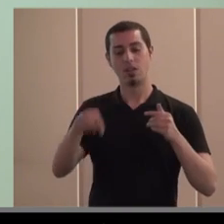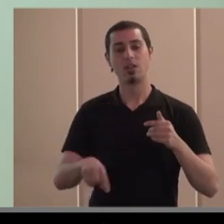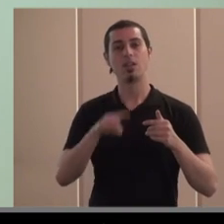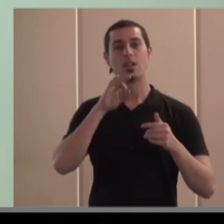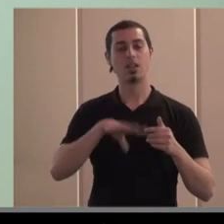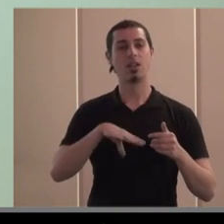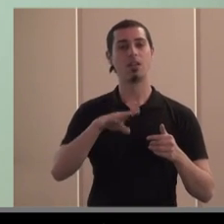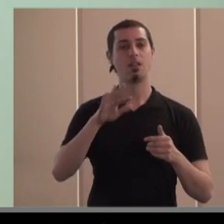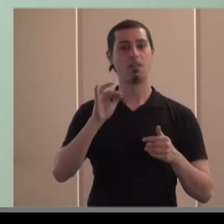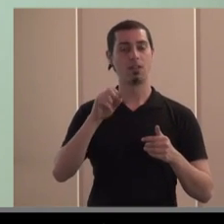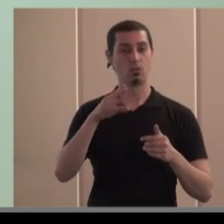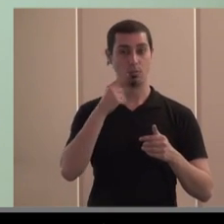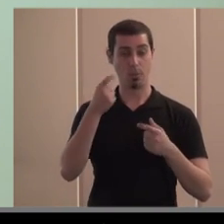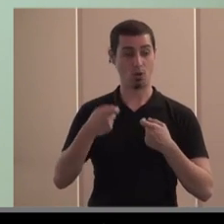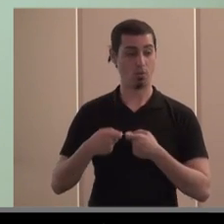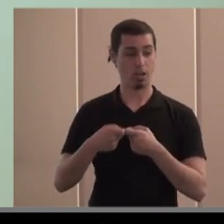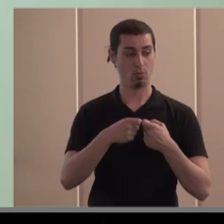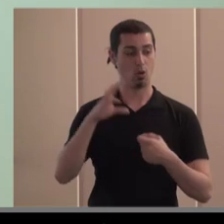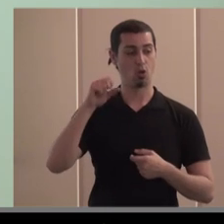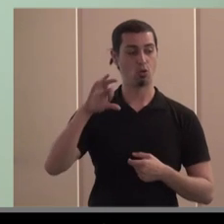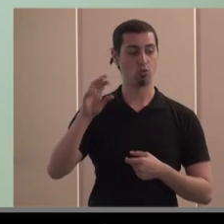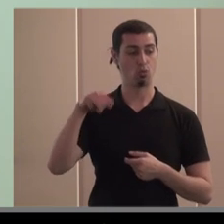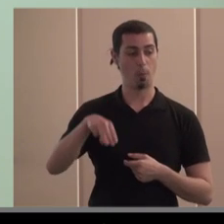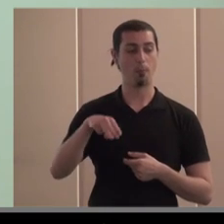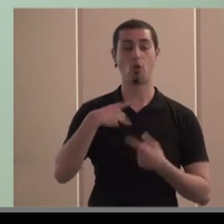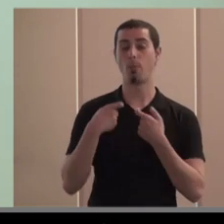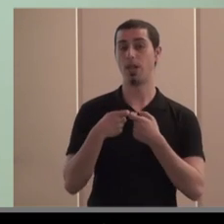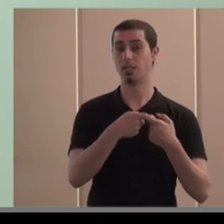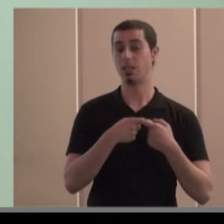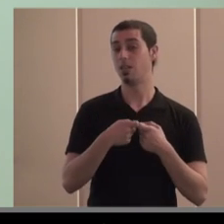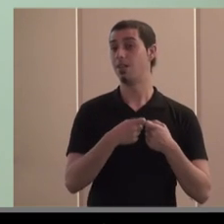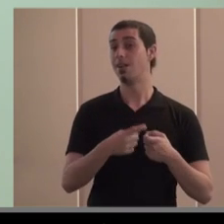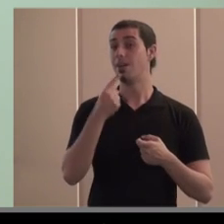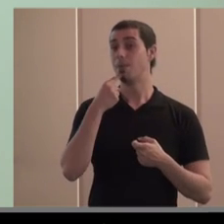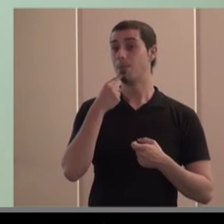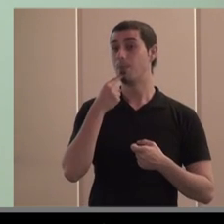Consum Cooperativa que efectivamente es la más grande y es una cooperativa de consumidores que